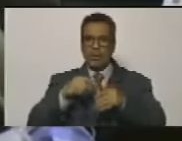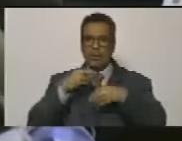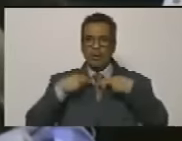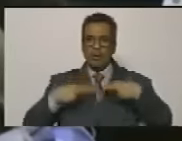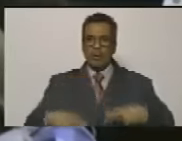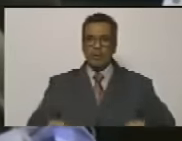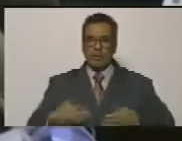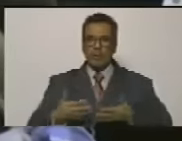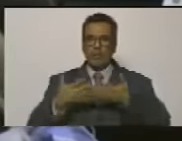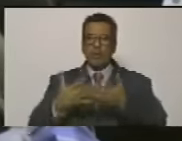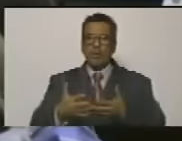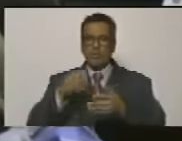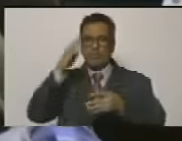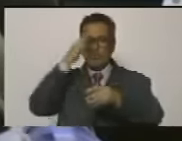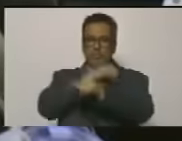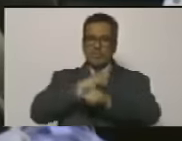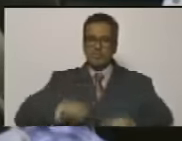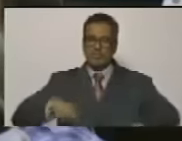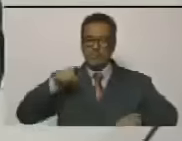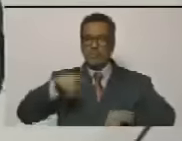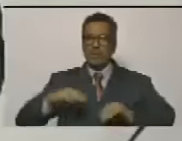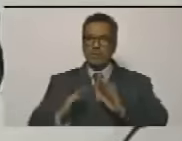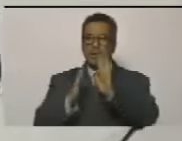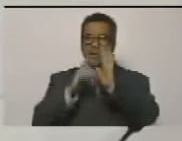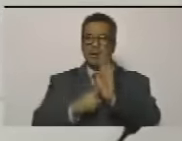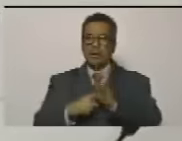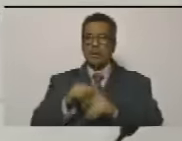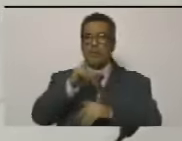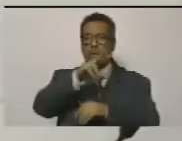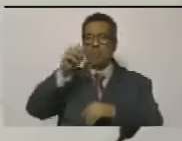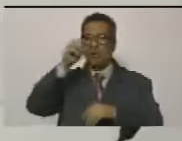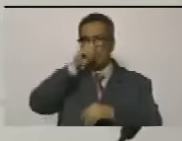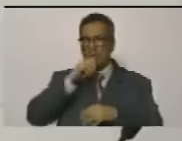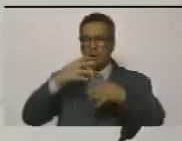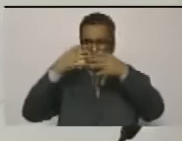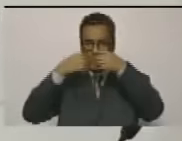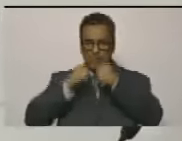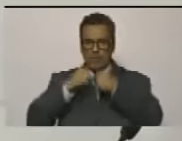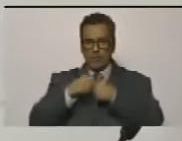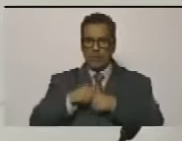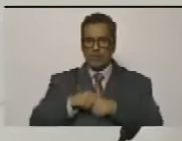lo degradaron de la fuerza armada y ahorita enfrenta una pena de 30 años de cárcel